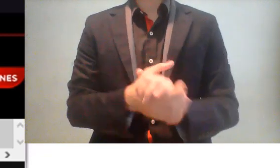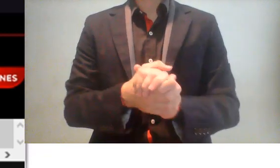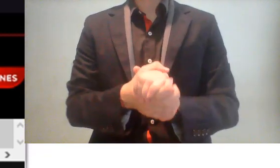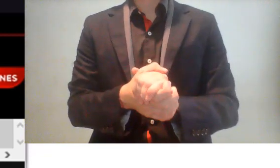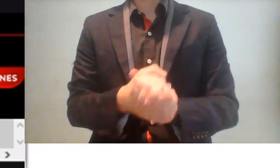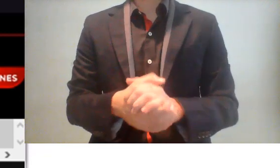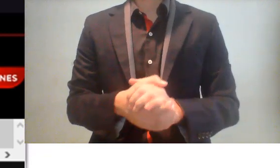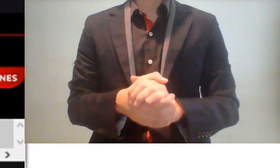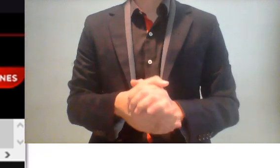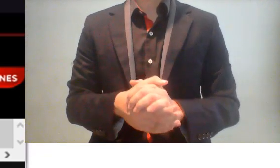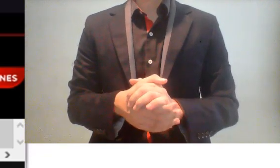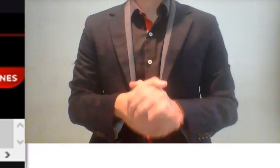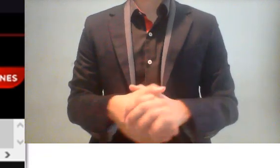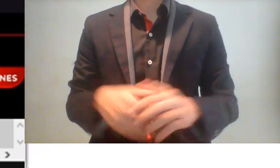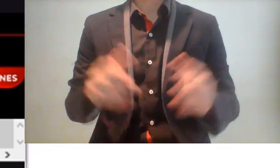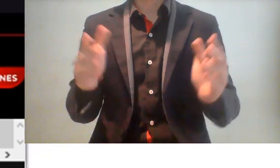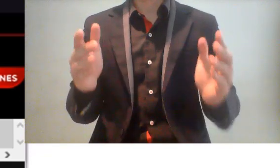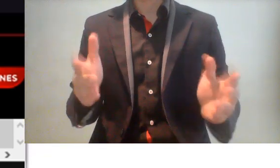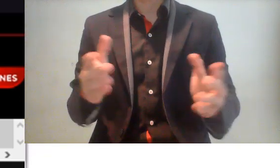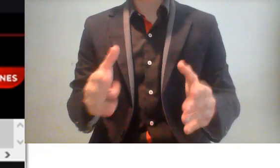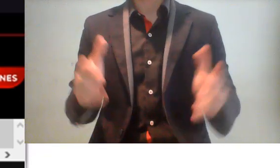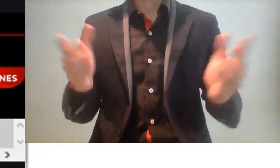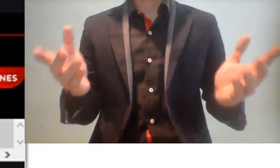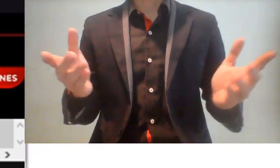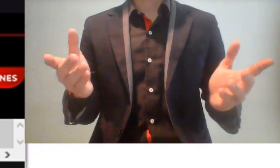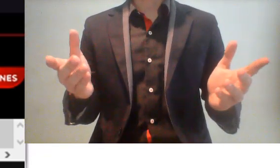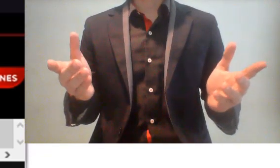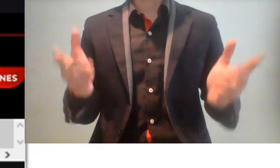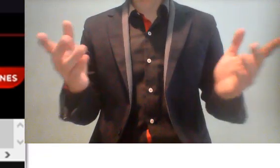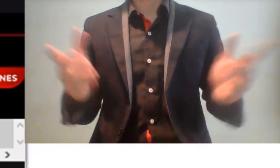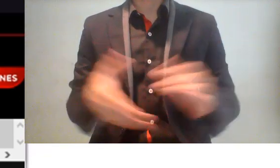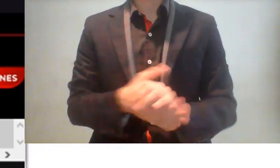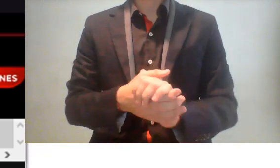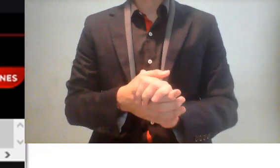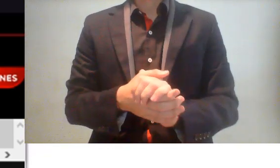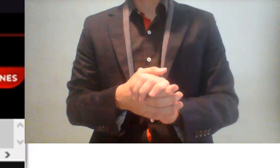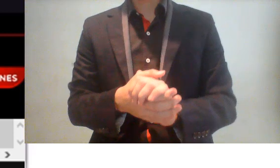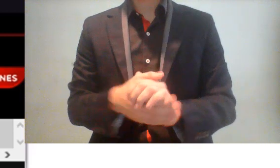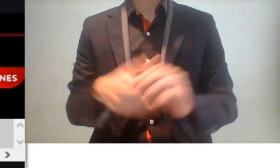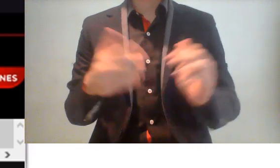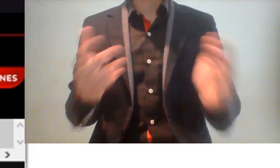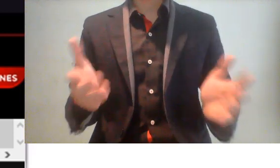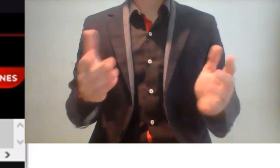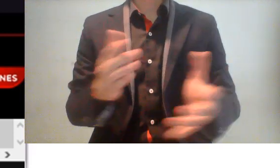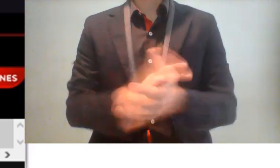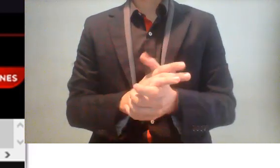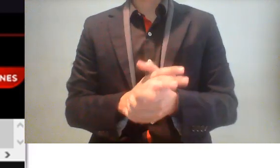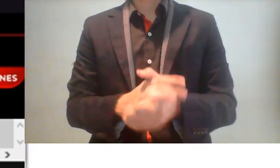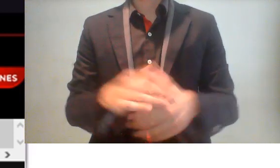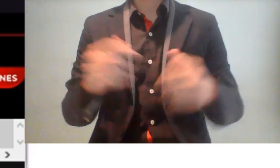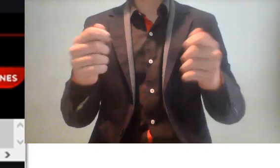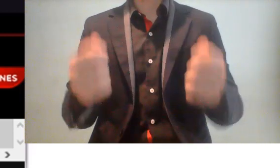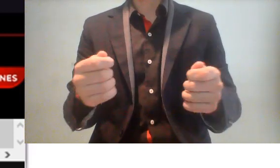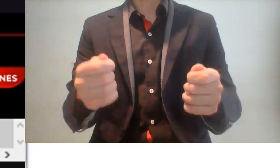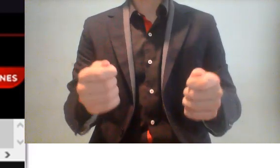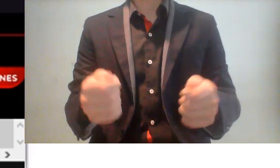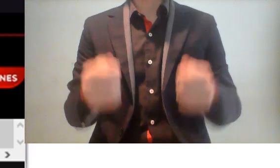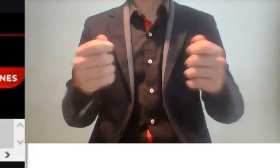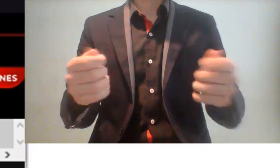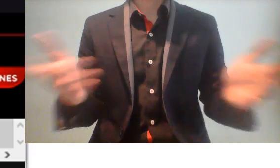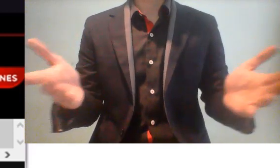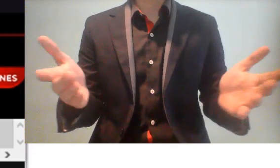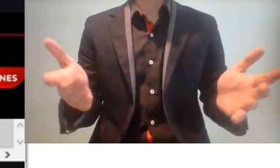queda nada más que decir. Más que si esta información les agradó me pueden dejar un like, un comentario, suscribirse. Y nada, nos vemos muy pronto en otra nota y por favor